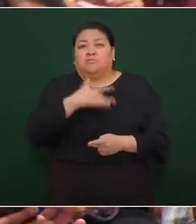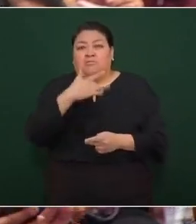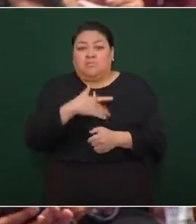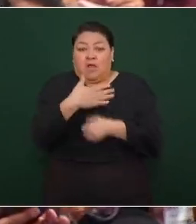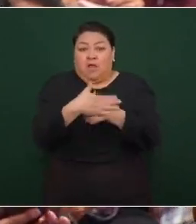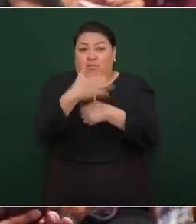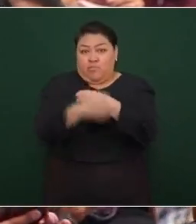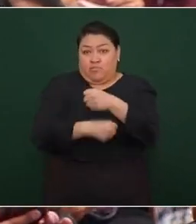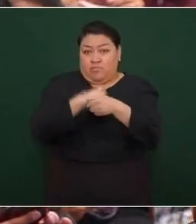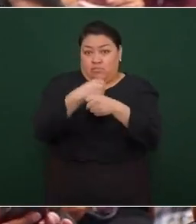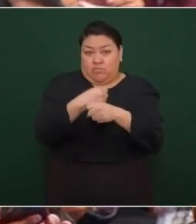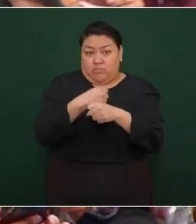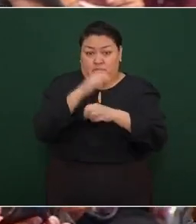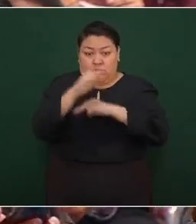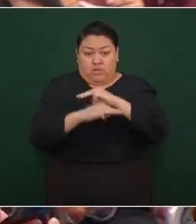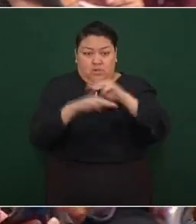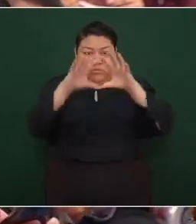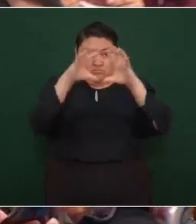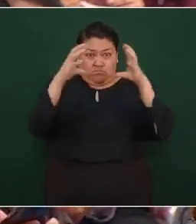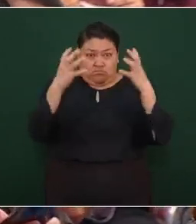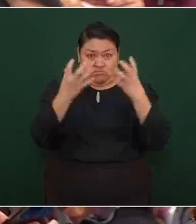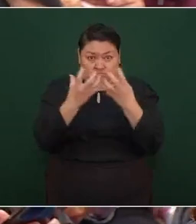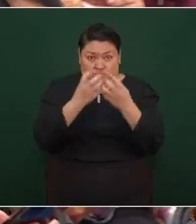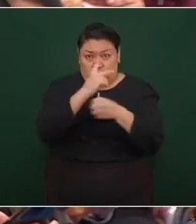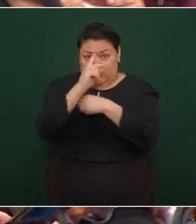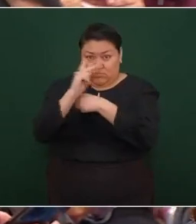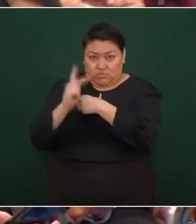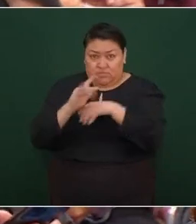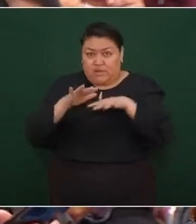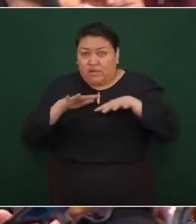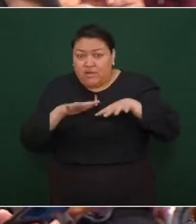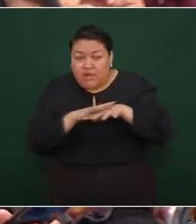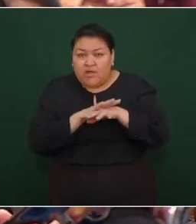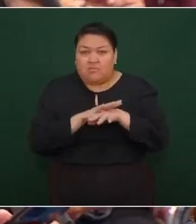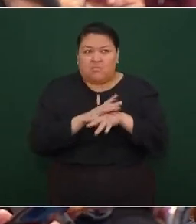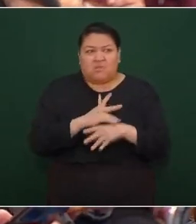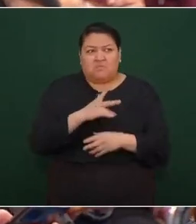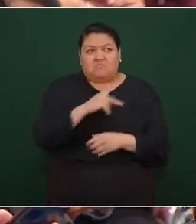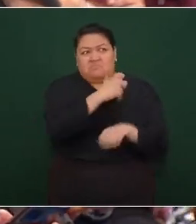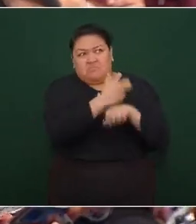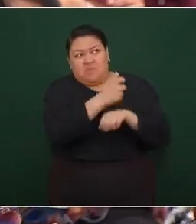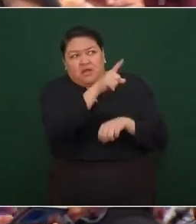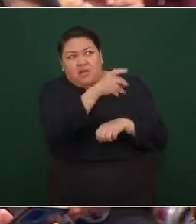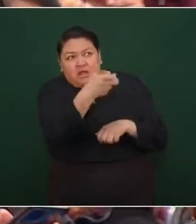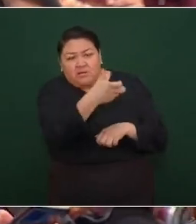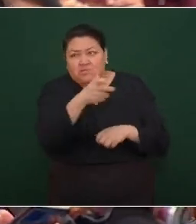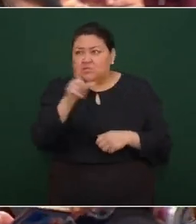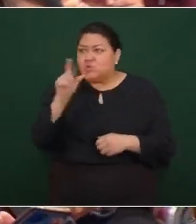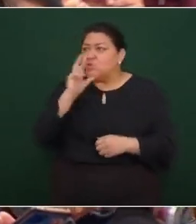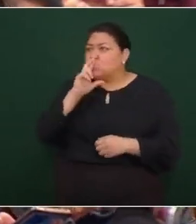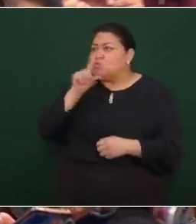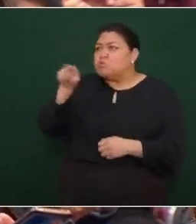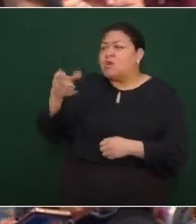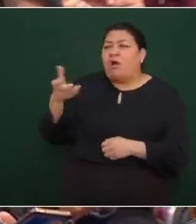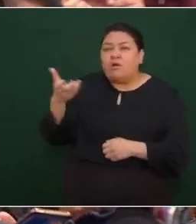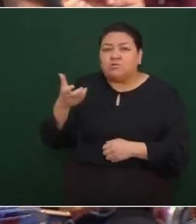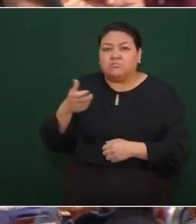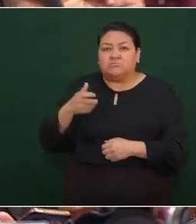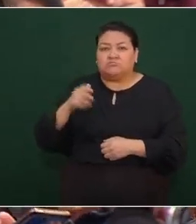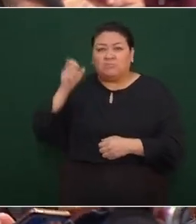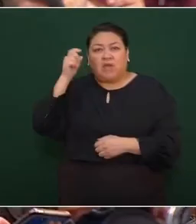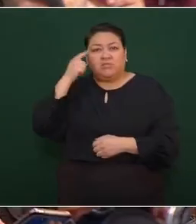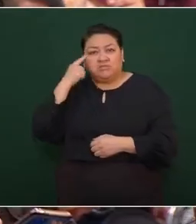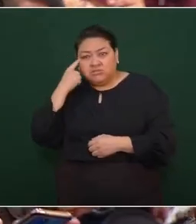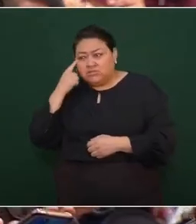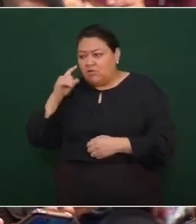próximos años en la configuración mundial de los países? ¿Cuál debería ser el papel de Estados Unidos? ¿Cuál el de Rusia? ¿Cuál el de China